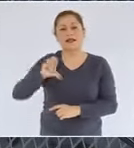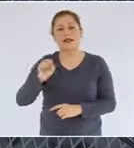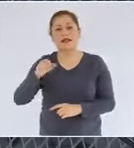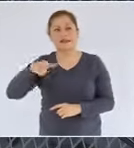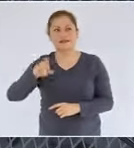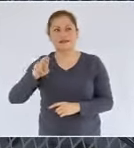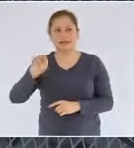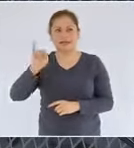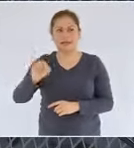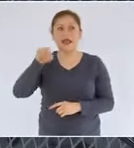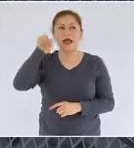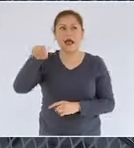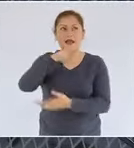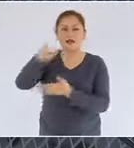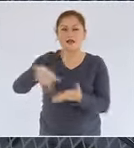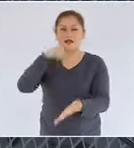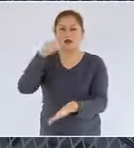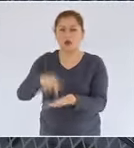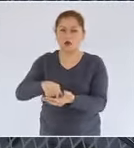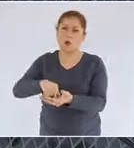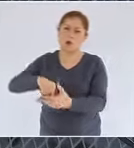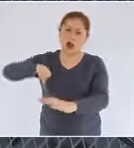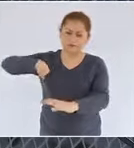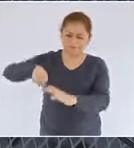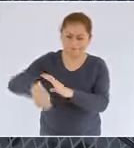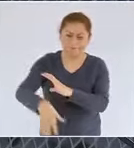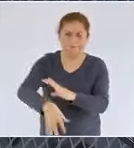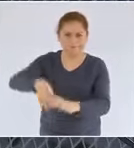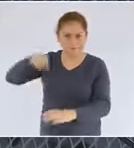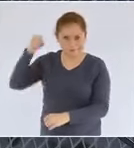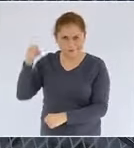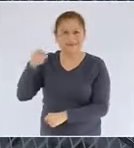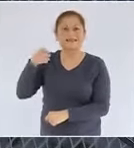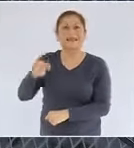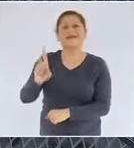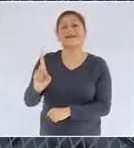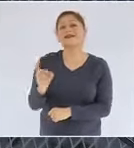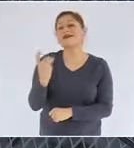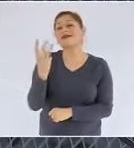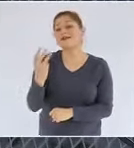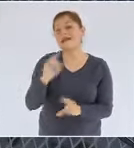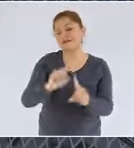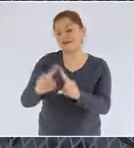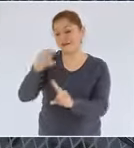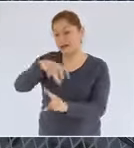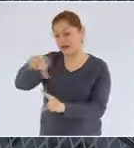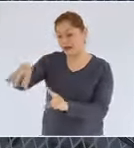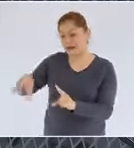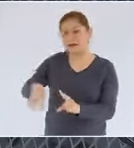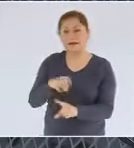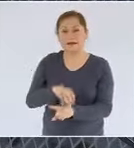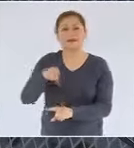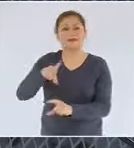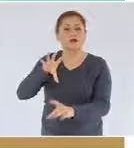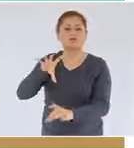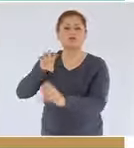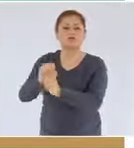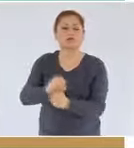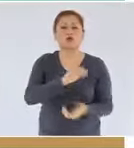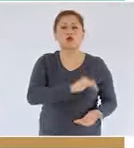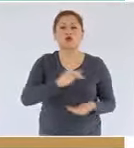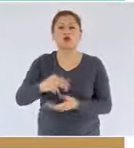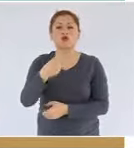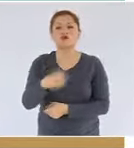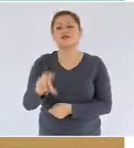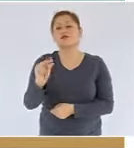perforarán treinta y tres pozos este año y cuya producción alcanzará doscientos ochenta y nueve mil barriles de